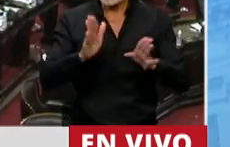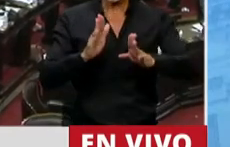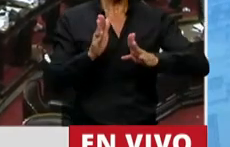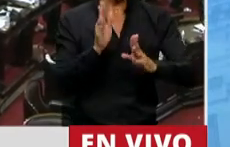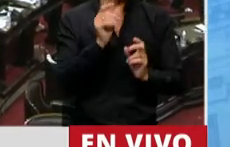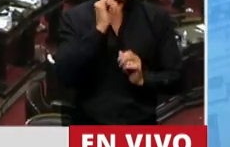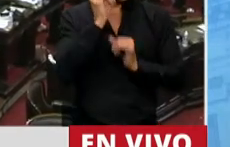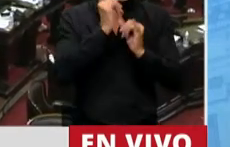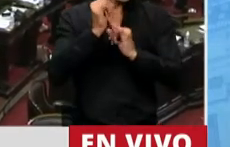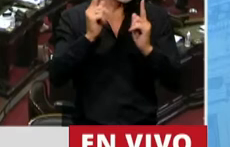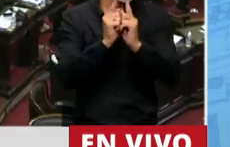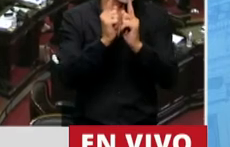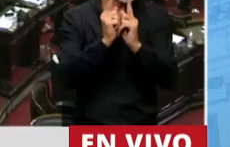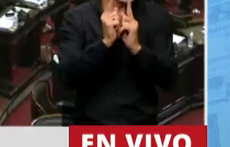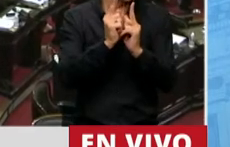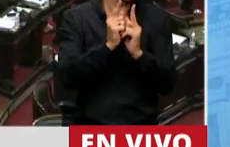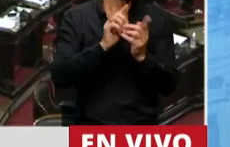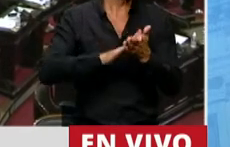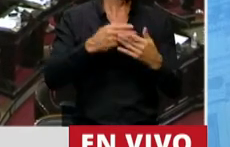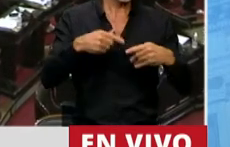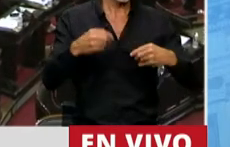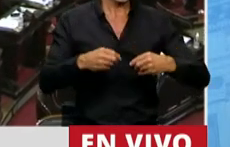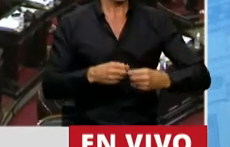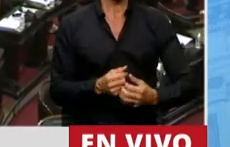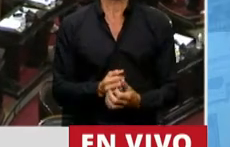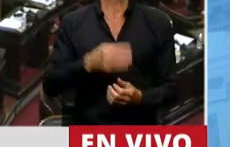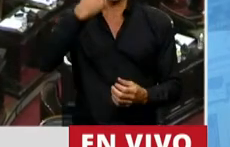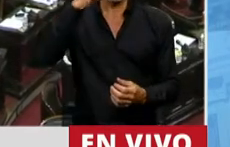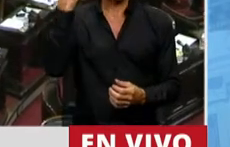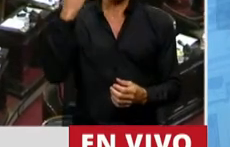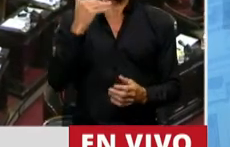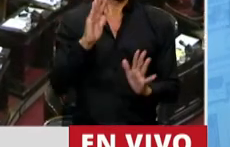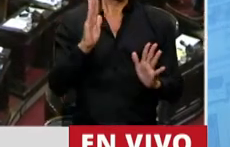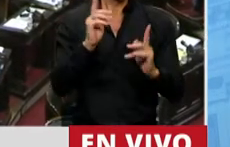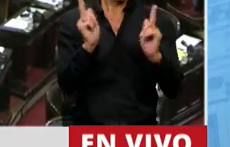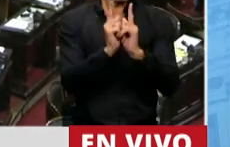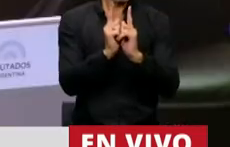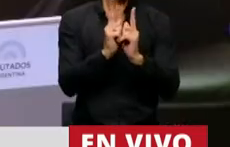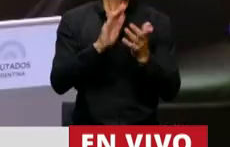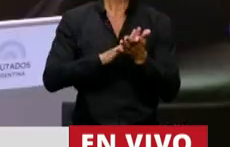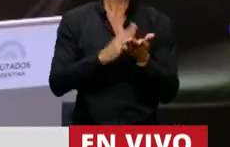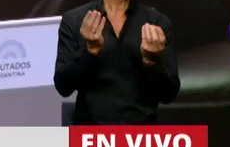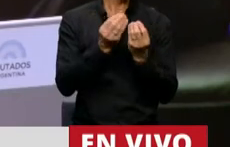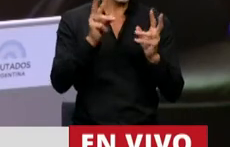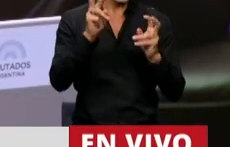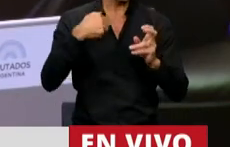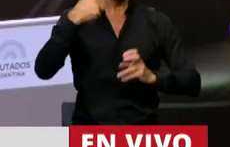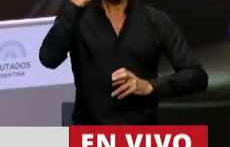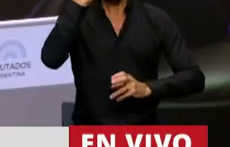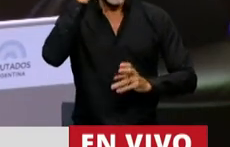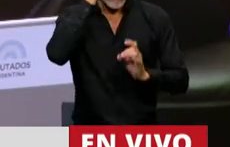alguna palabra última referida a que, no creo,